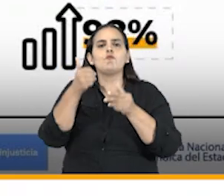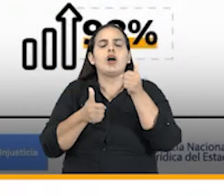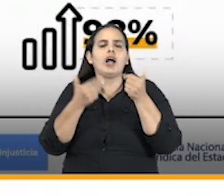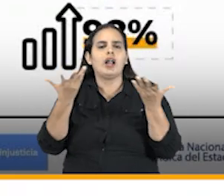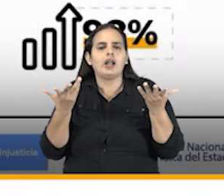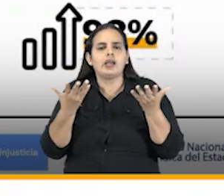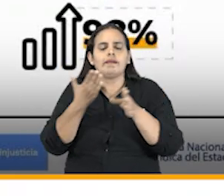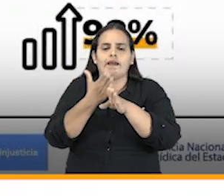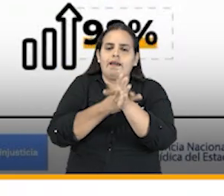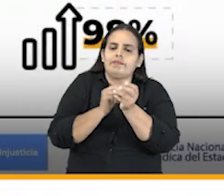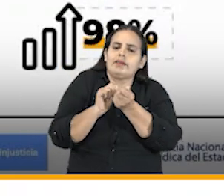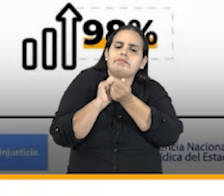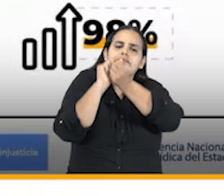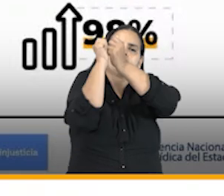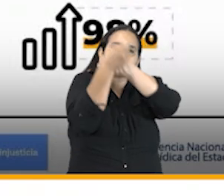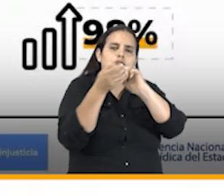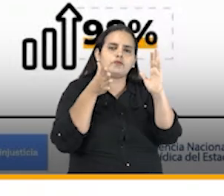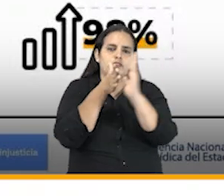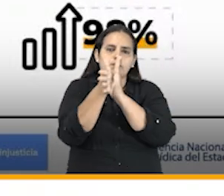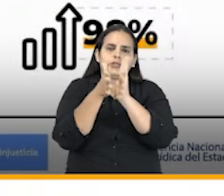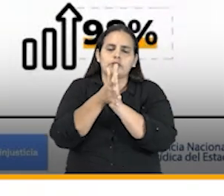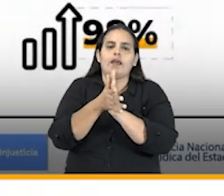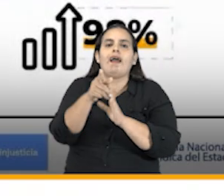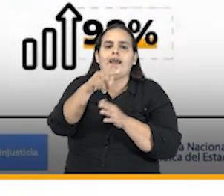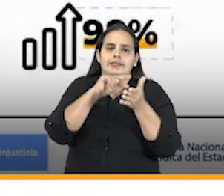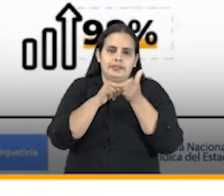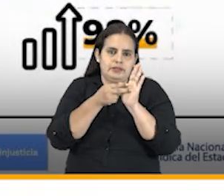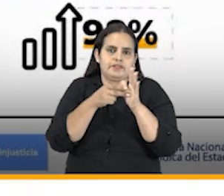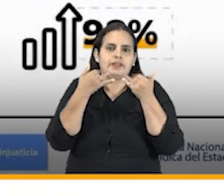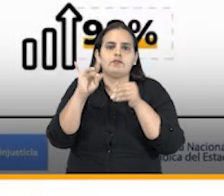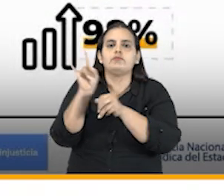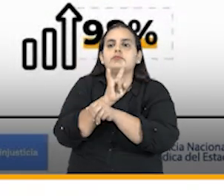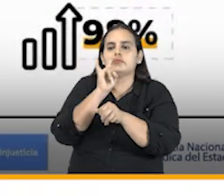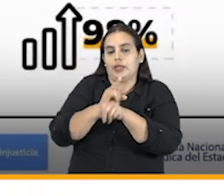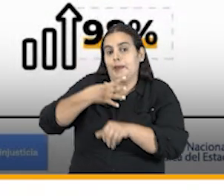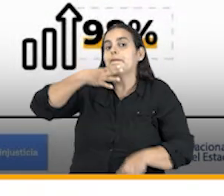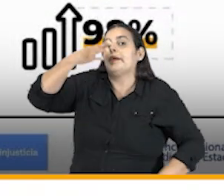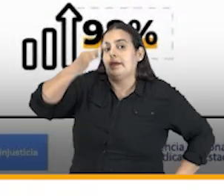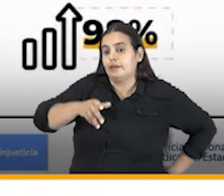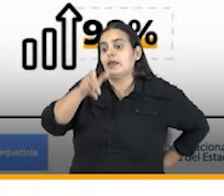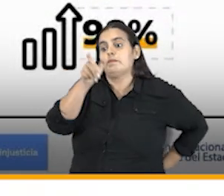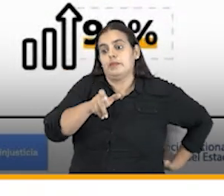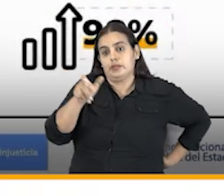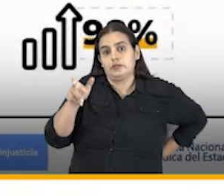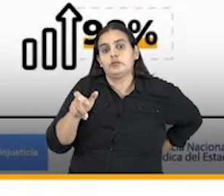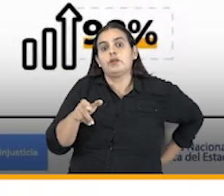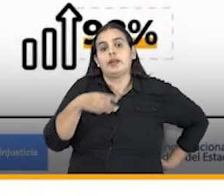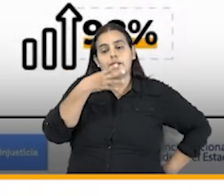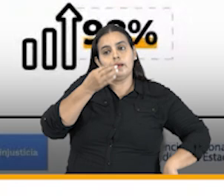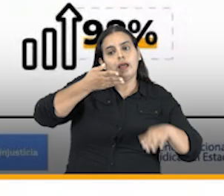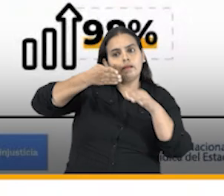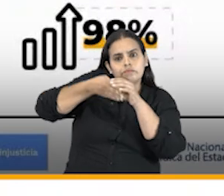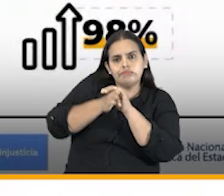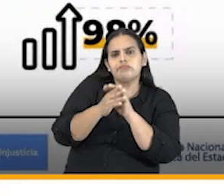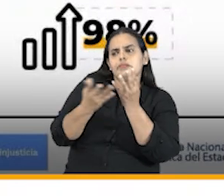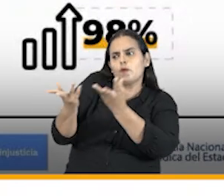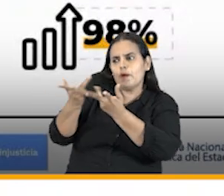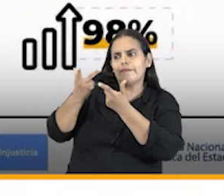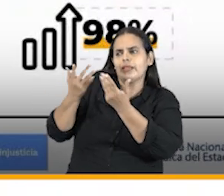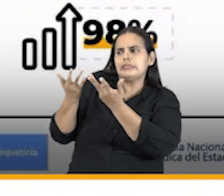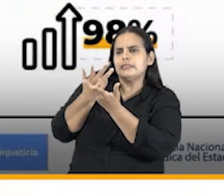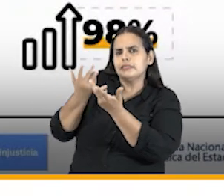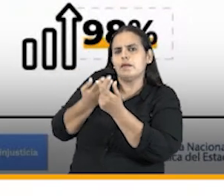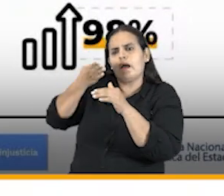modificación de información esto reflejo de que los usuarios realmente están utilizando la información del